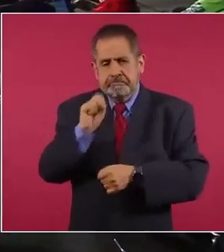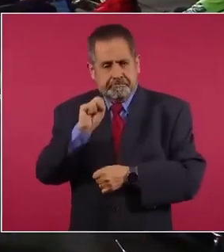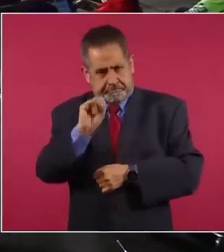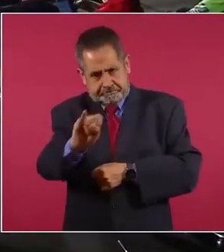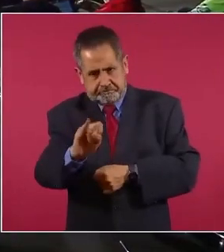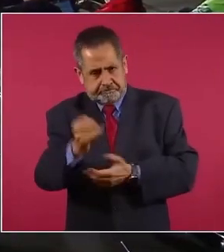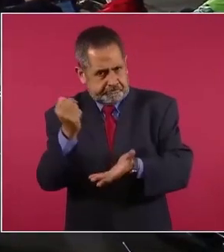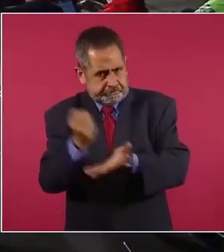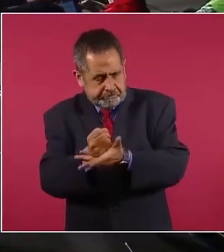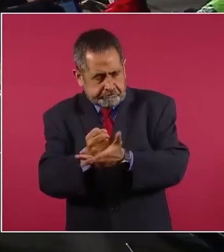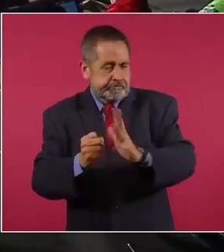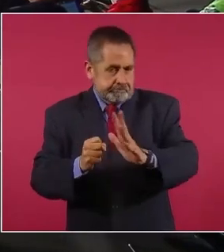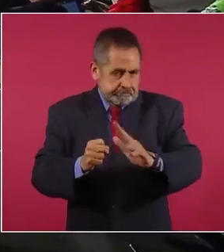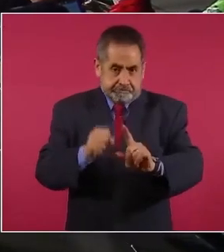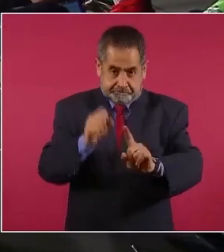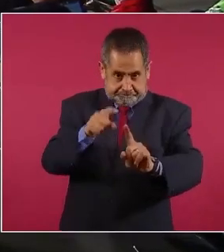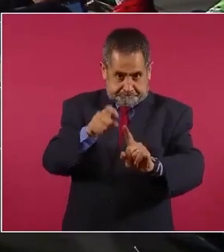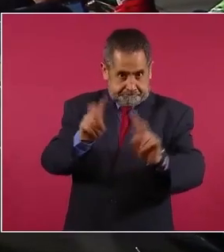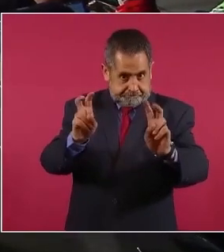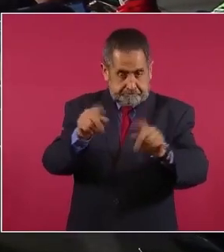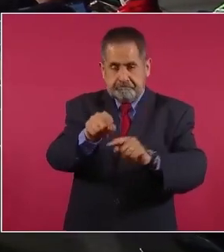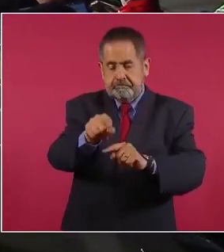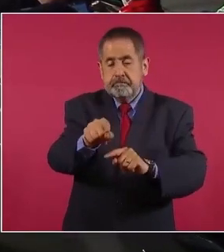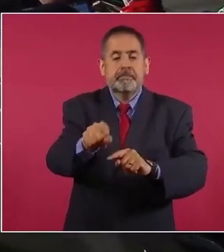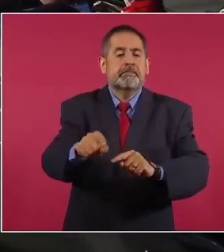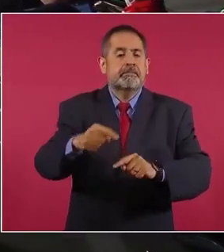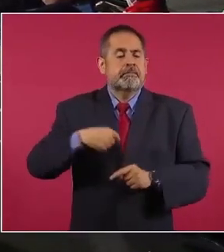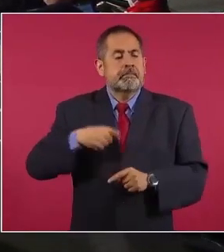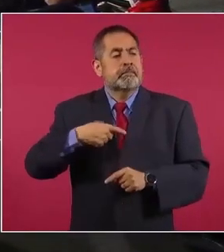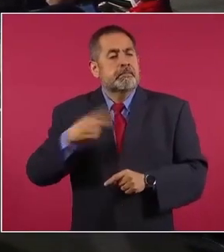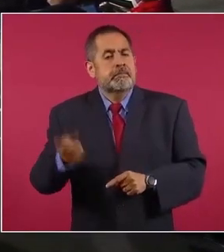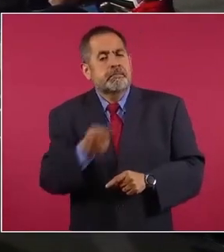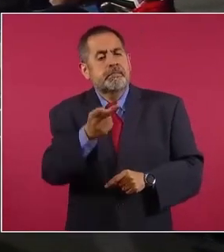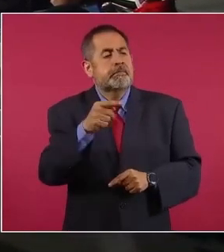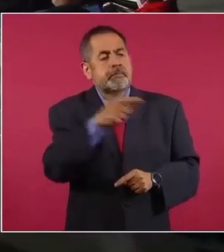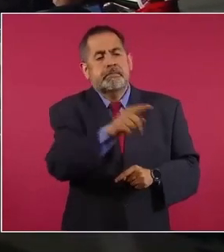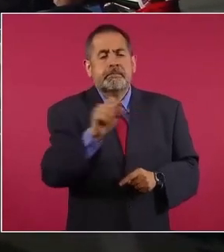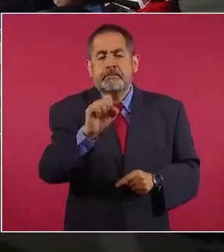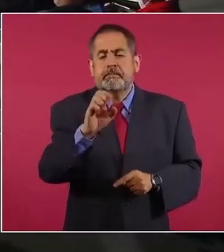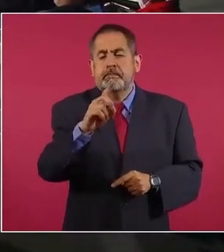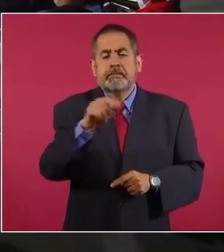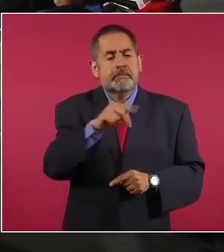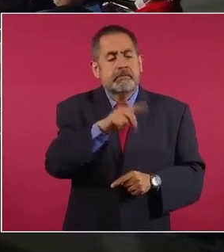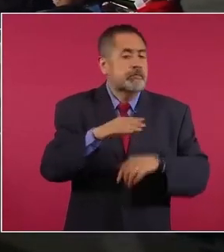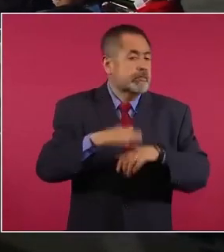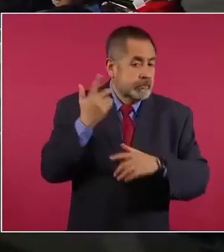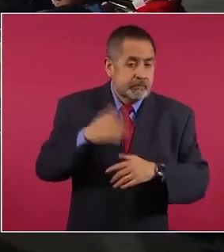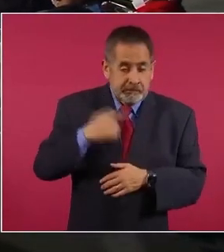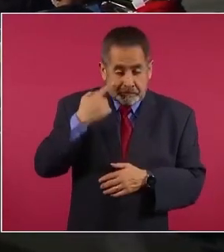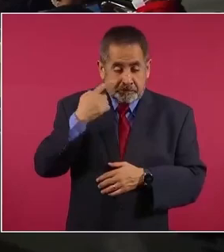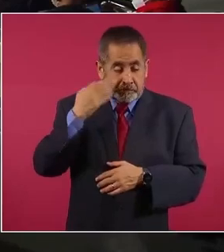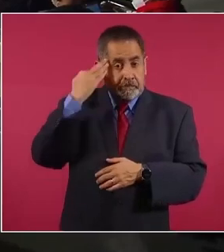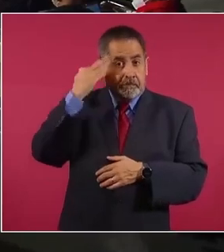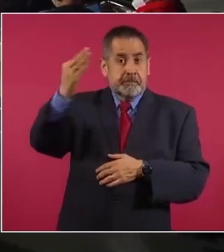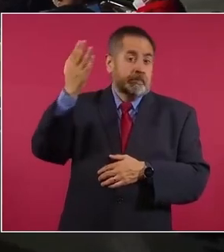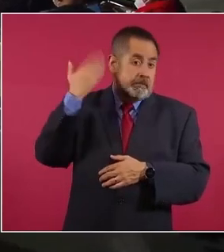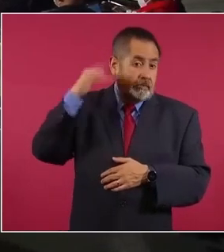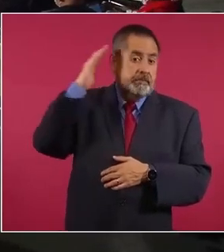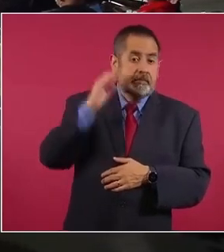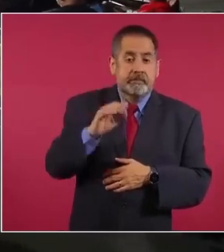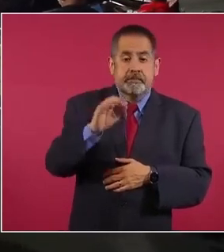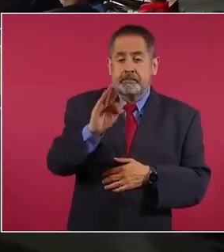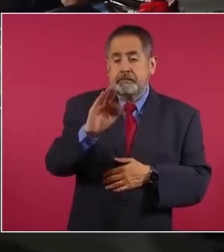y en este contexto pues hemos preguntado también información porque en la época de Felipe Calderón